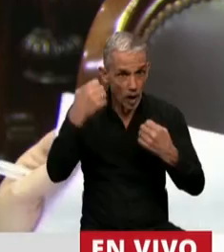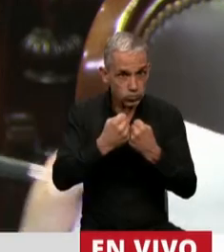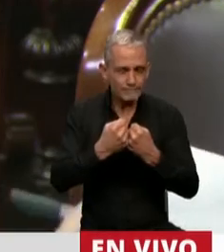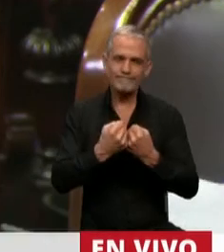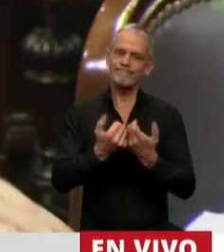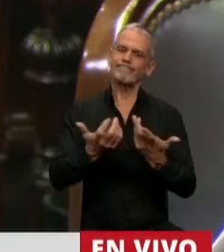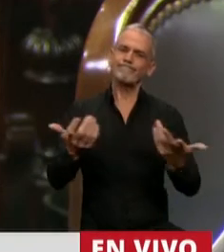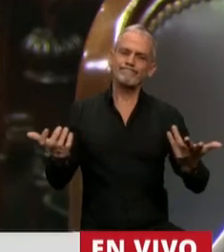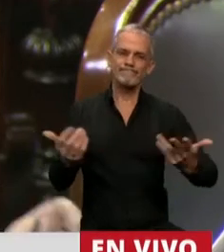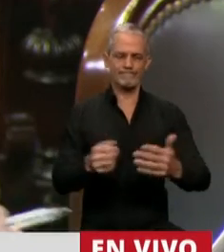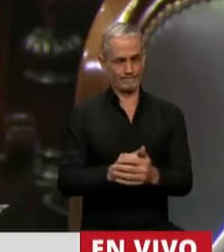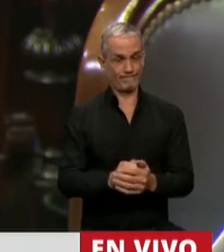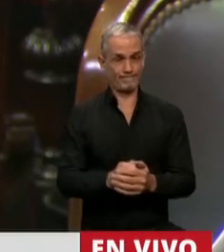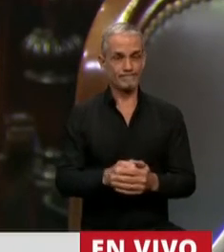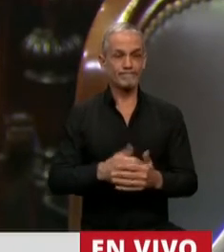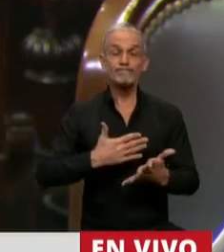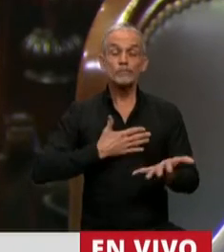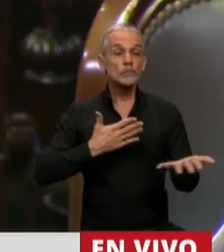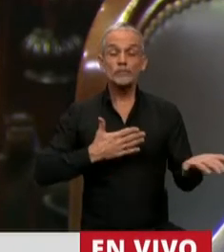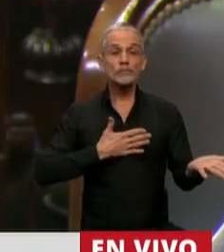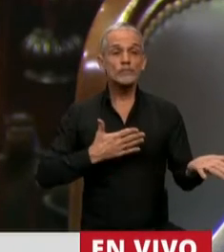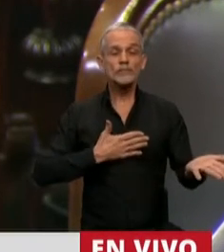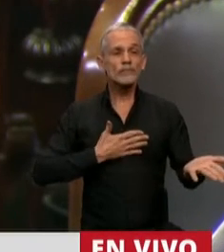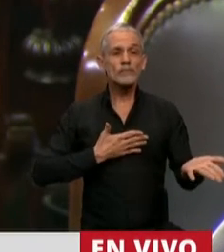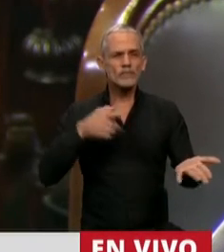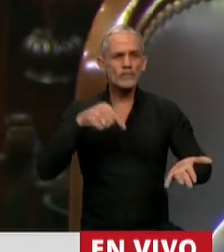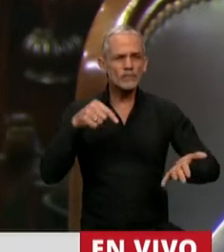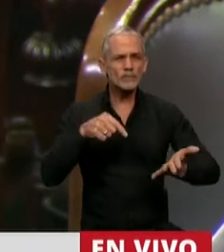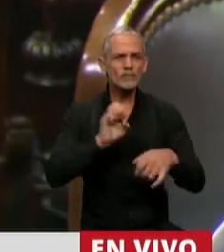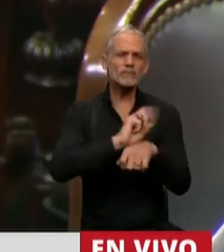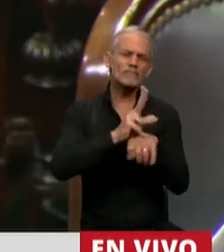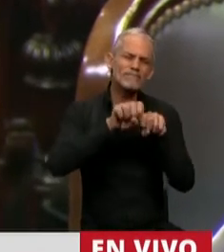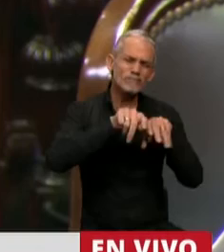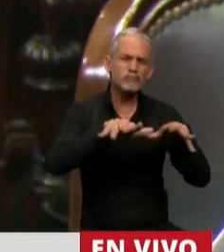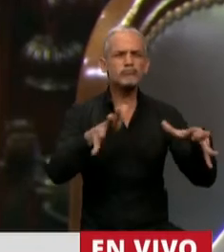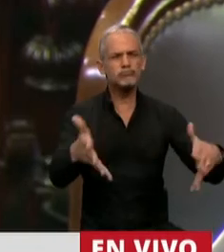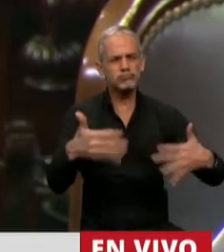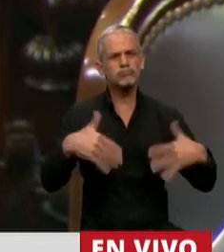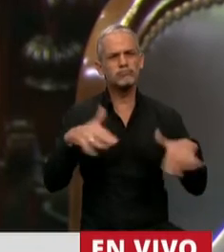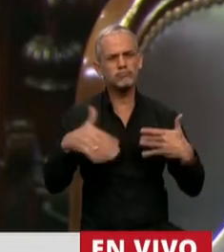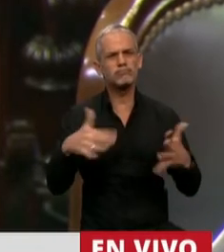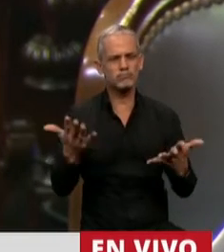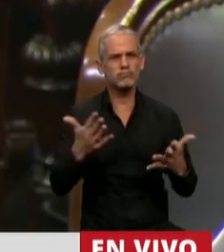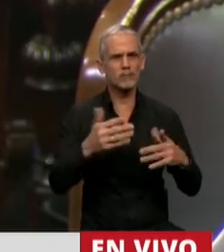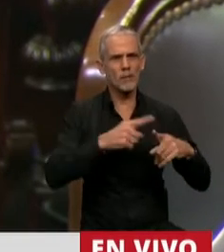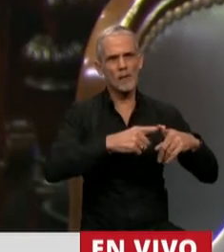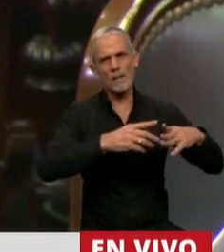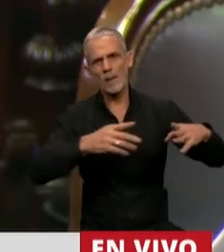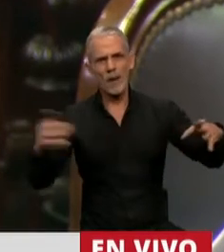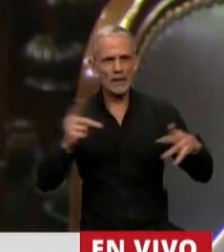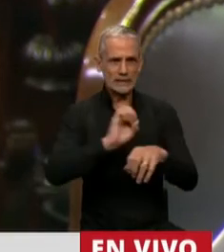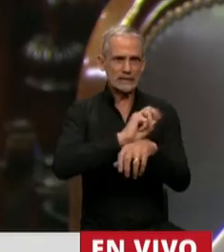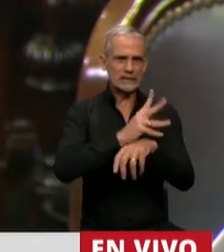Presidente, lamentablemente el marco de la pandemia y la extensión de esta